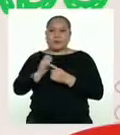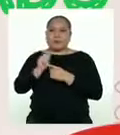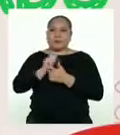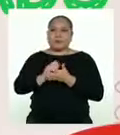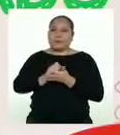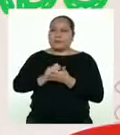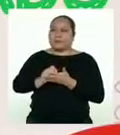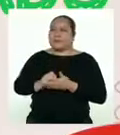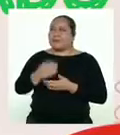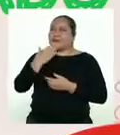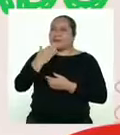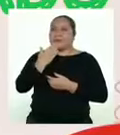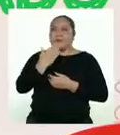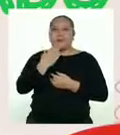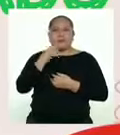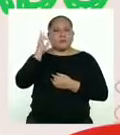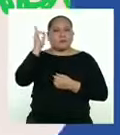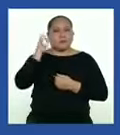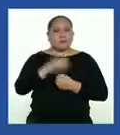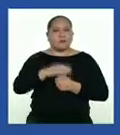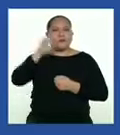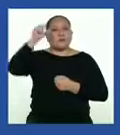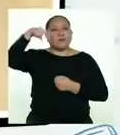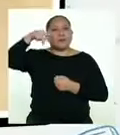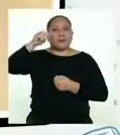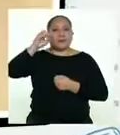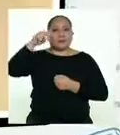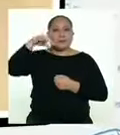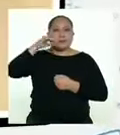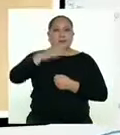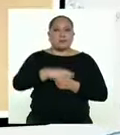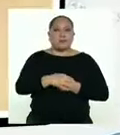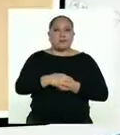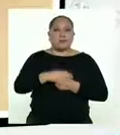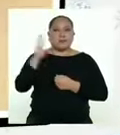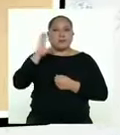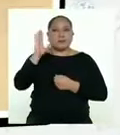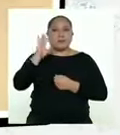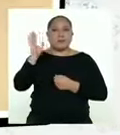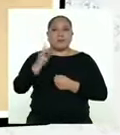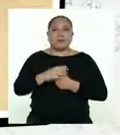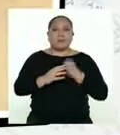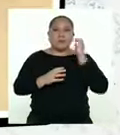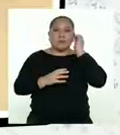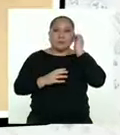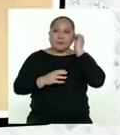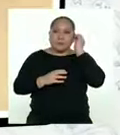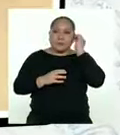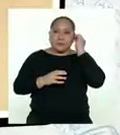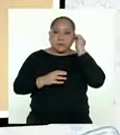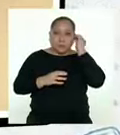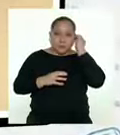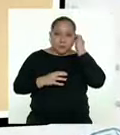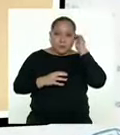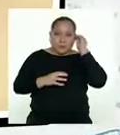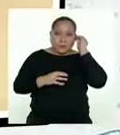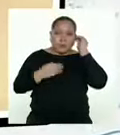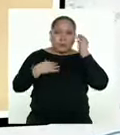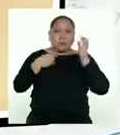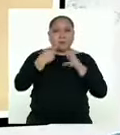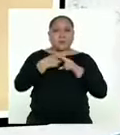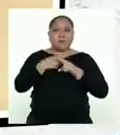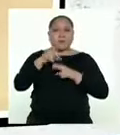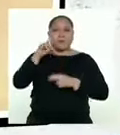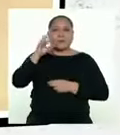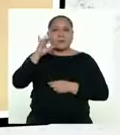profesora. Vamos con Anthony y su pregunta. Hola, profesora. El texto de hoy me ha parecido muy útil y espero que en